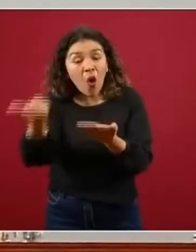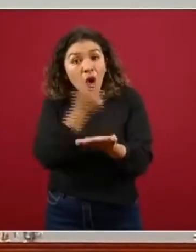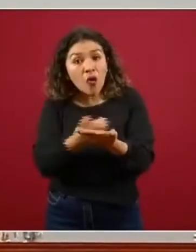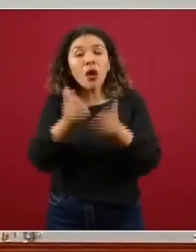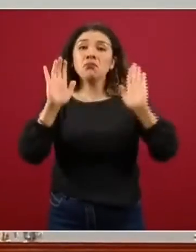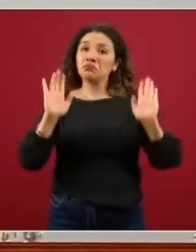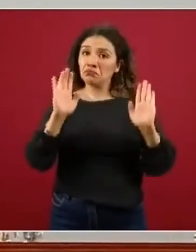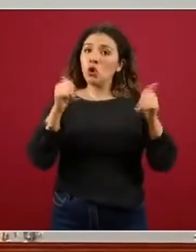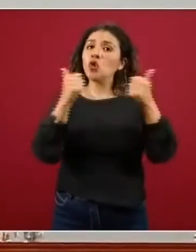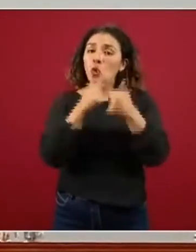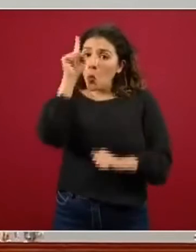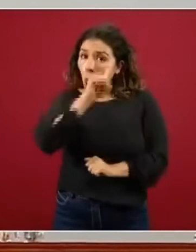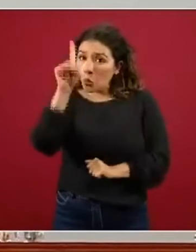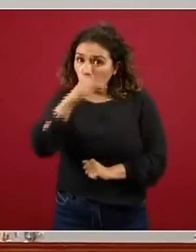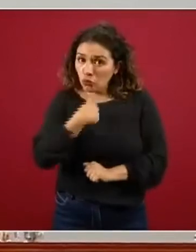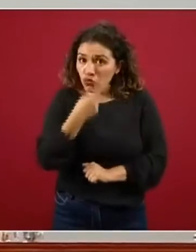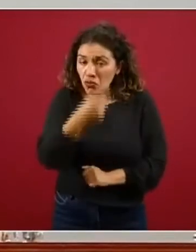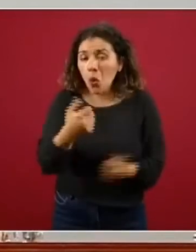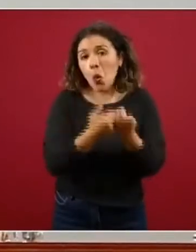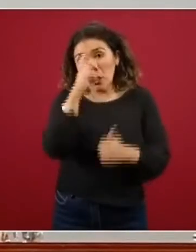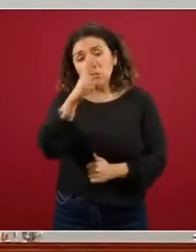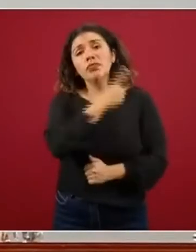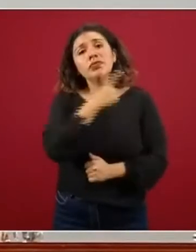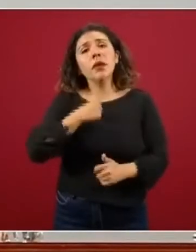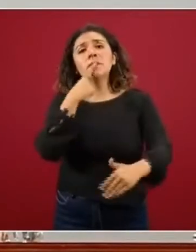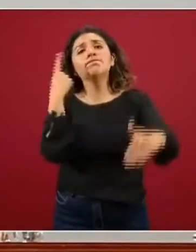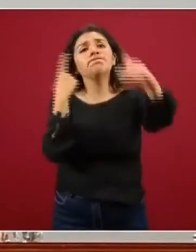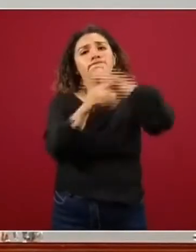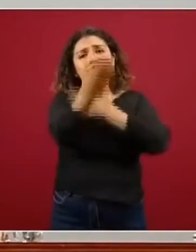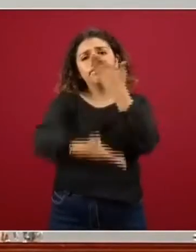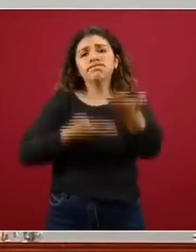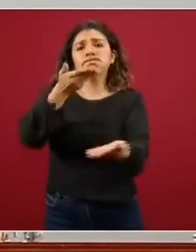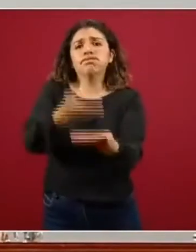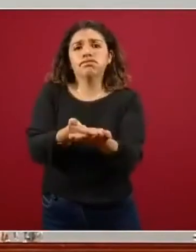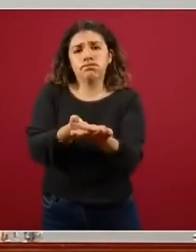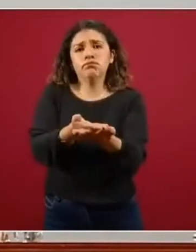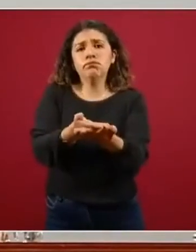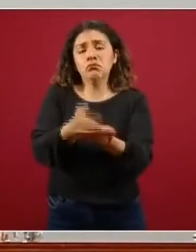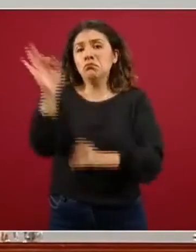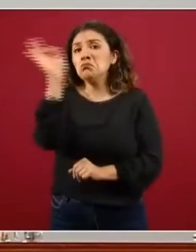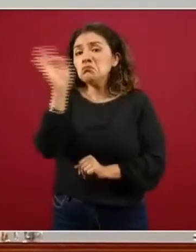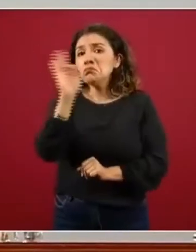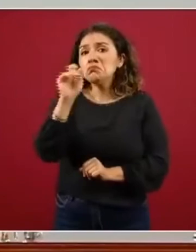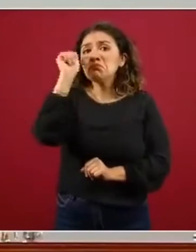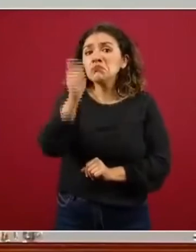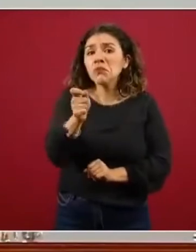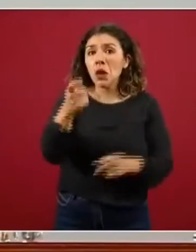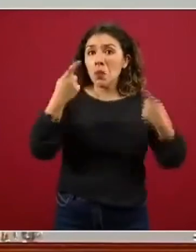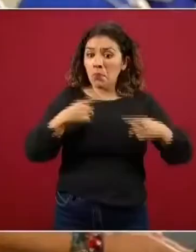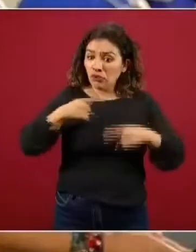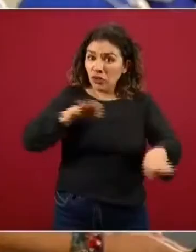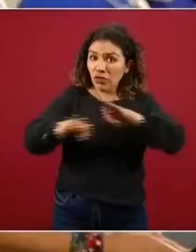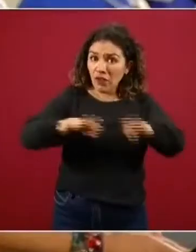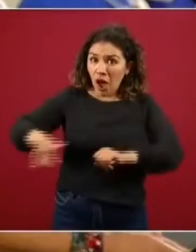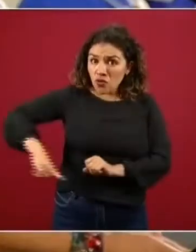sugerencia muy respetuosa es que presente la queja respectiva si se trata de un servidor